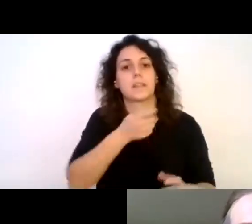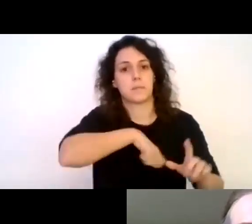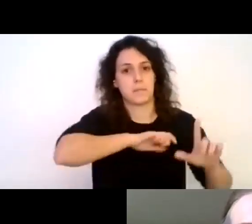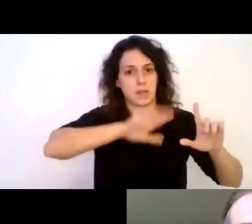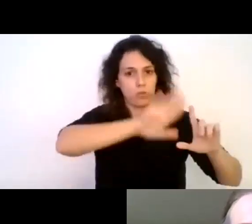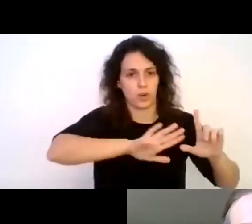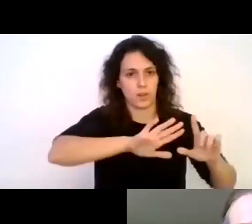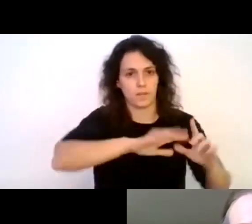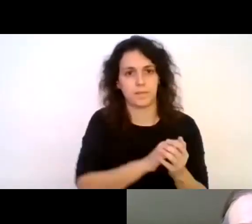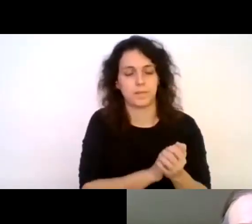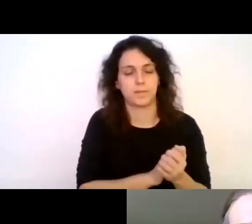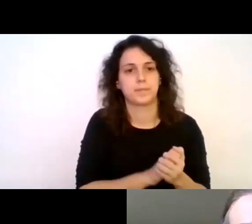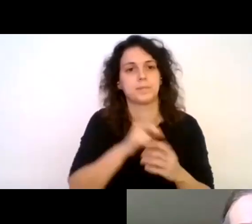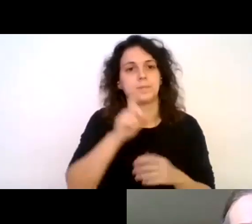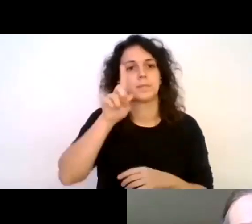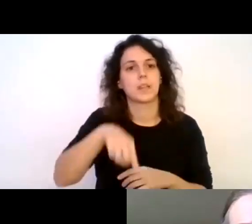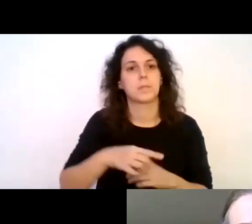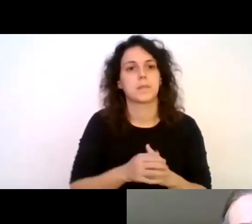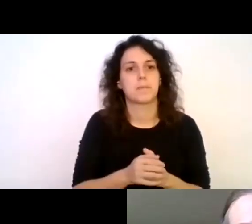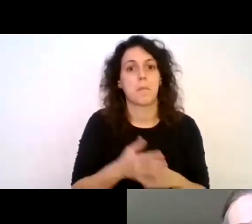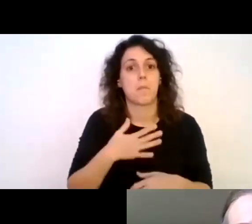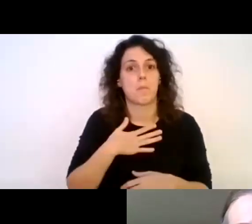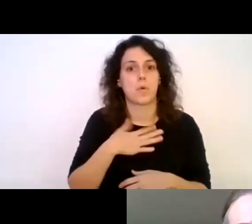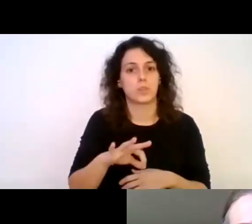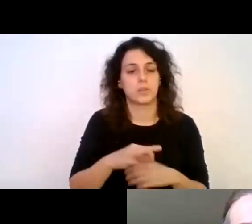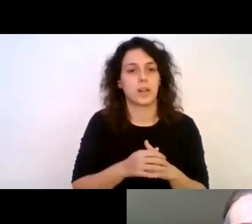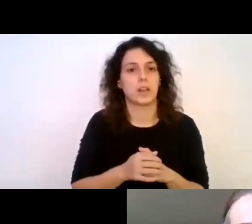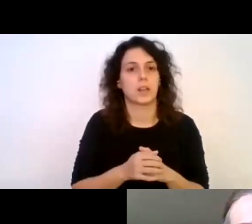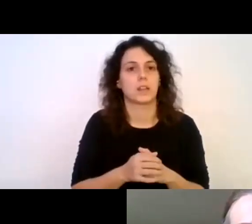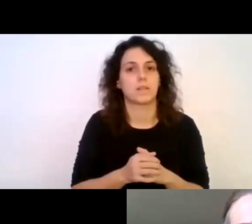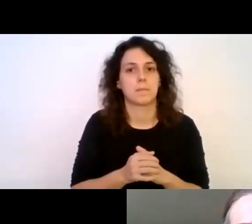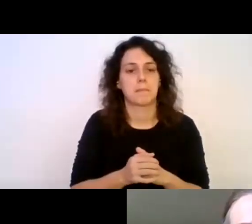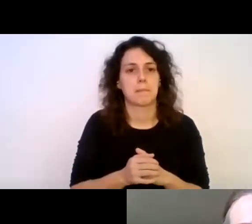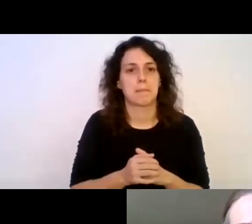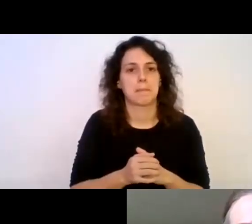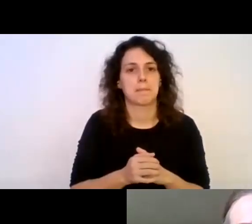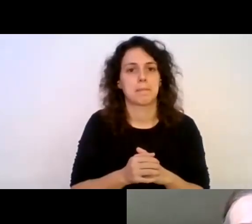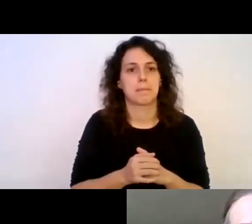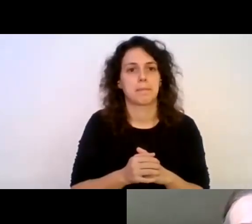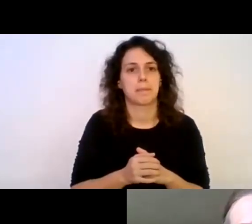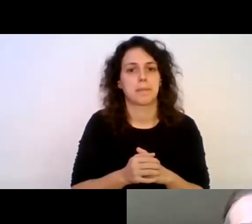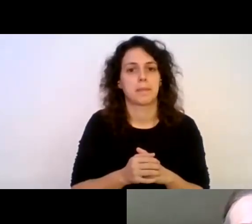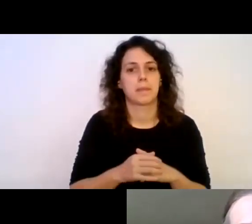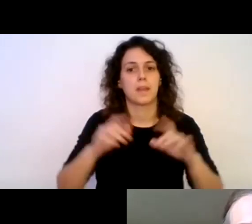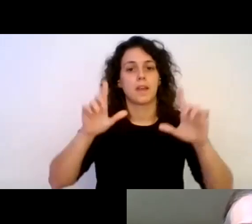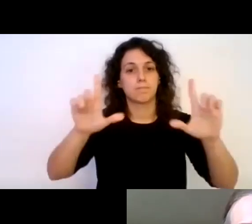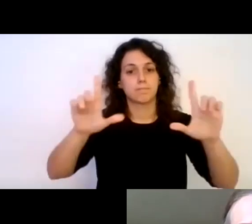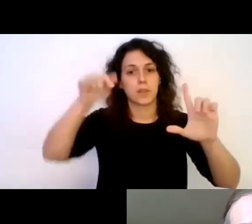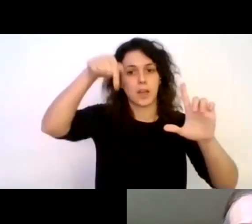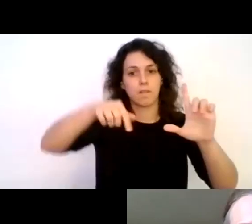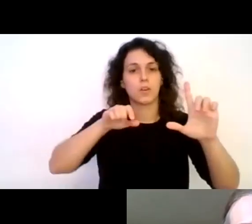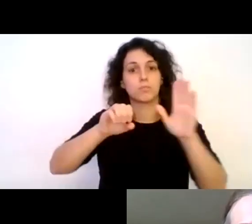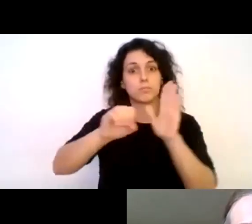signos. También tenemos posibilidad de acceder en el control DCC de subtítulos.